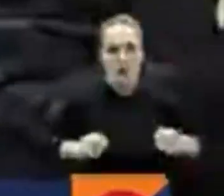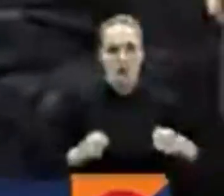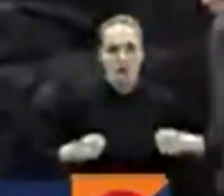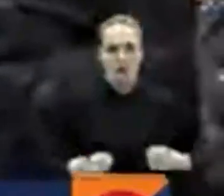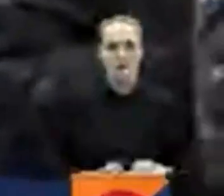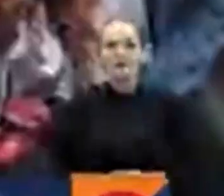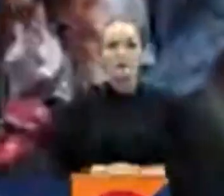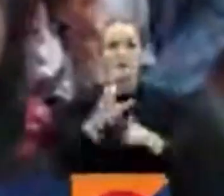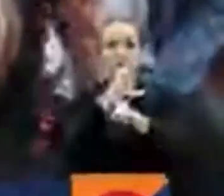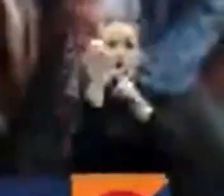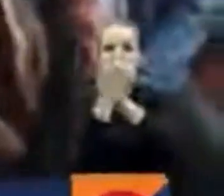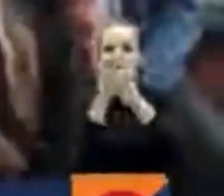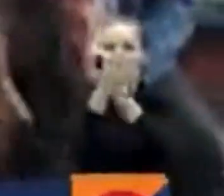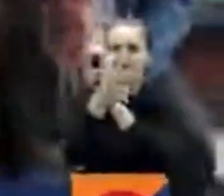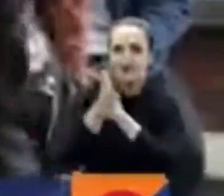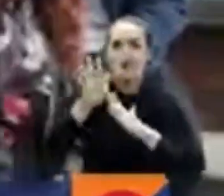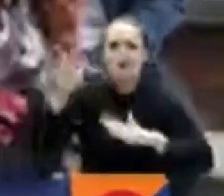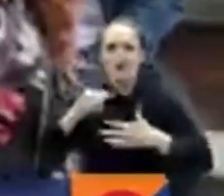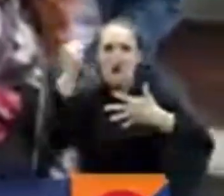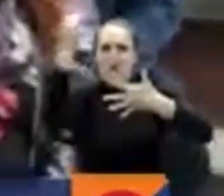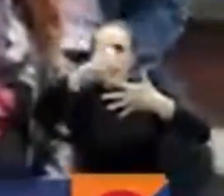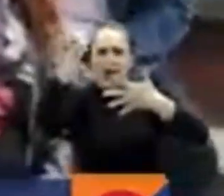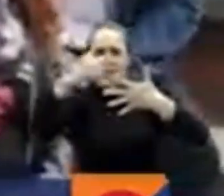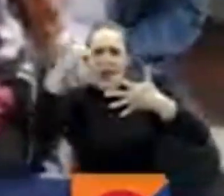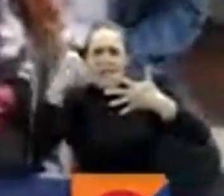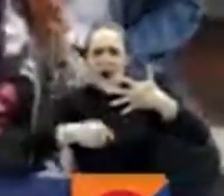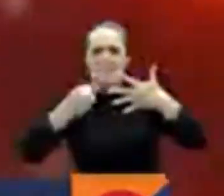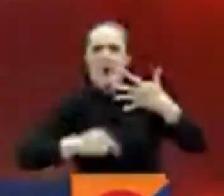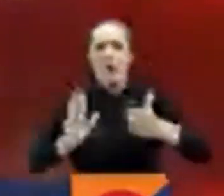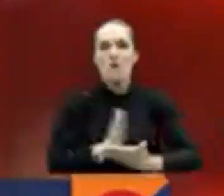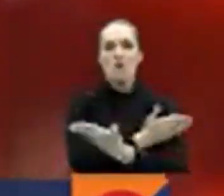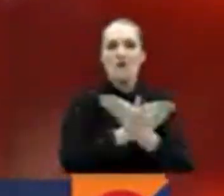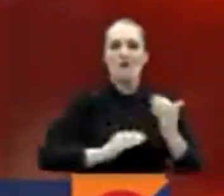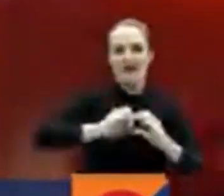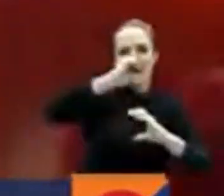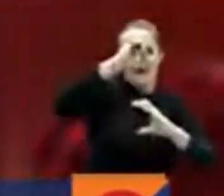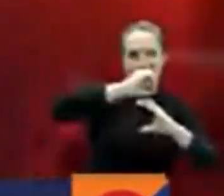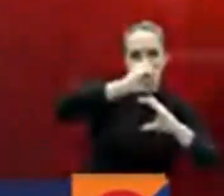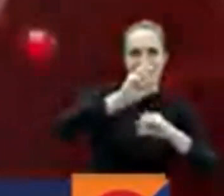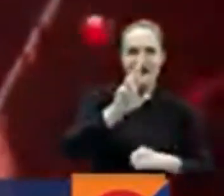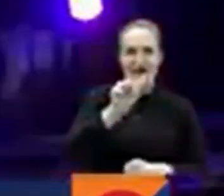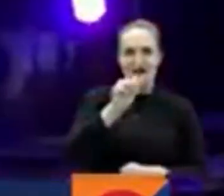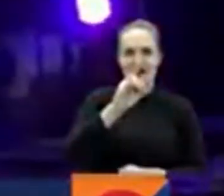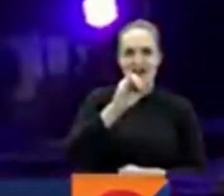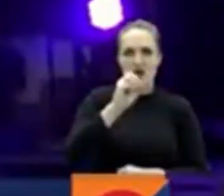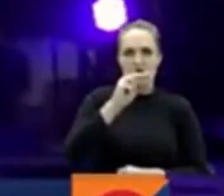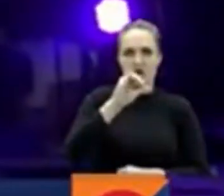En Cultura, la ruta de conciertos de Radiónica. Cali y Bogotá las primeras paradas.